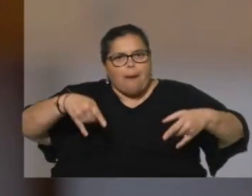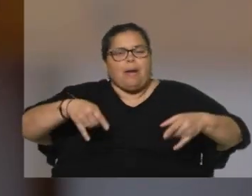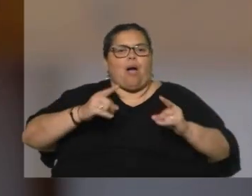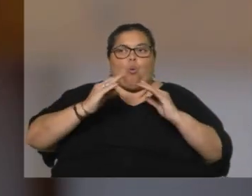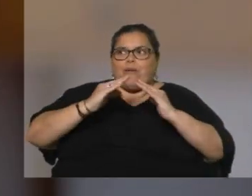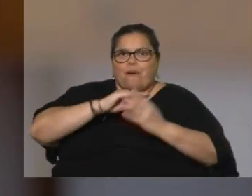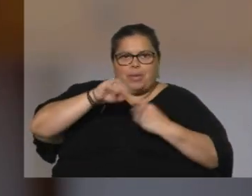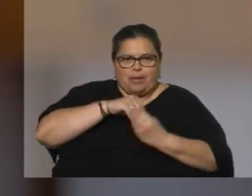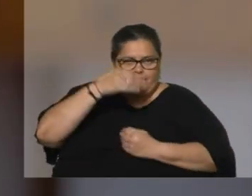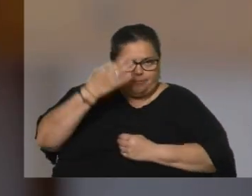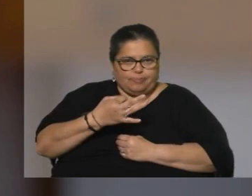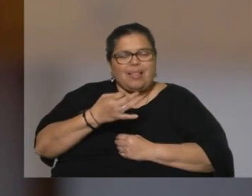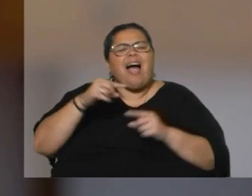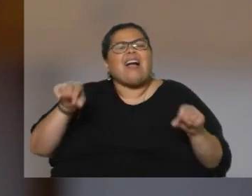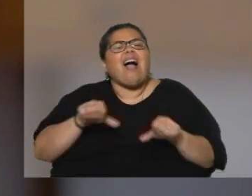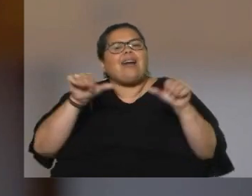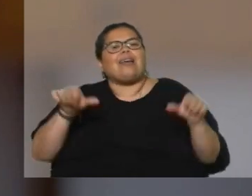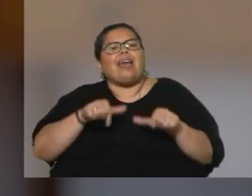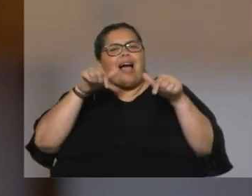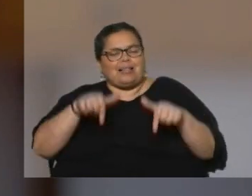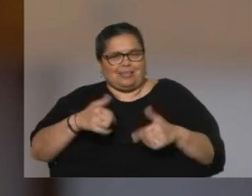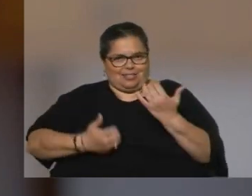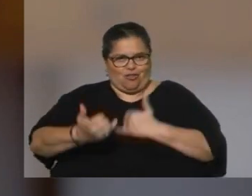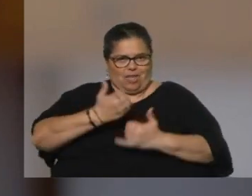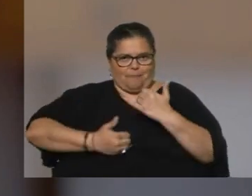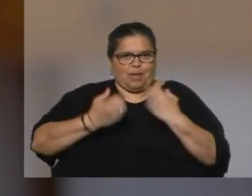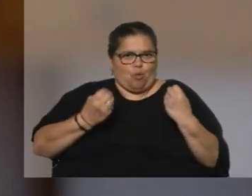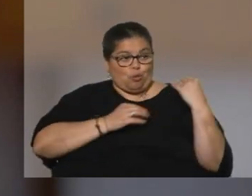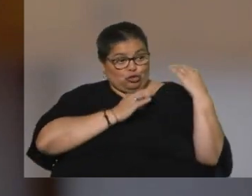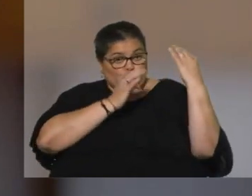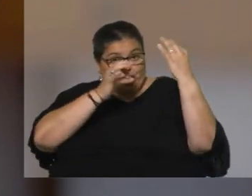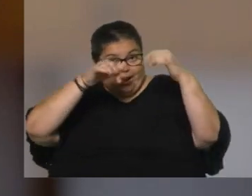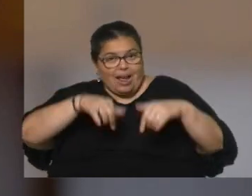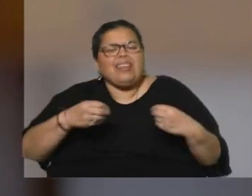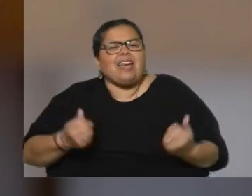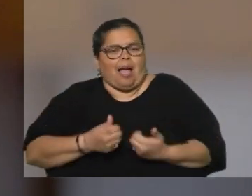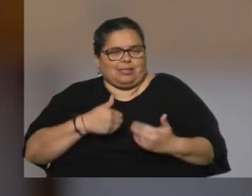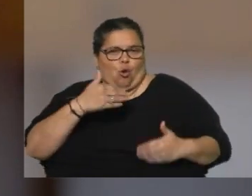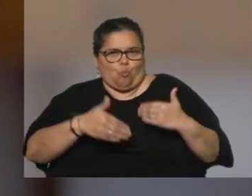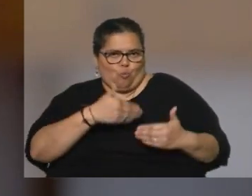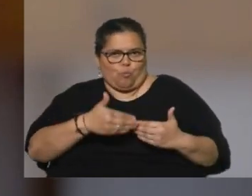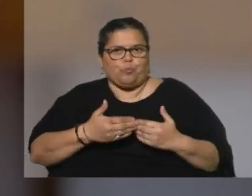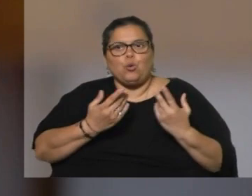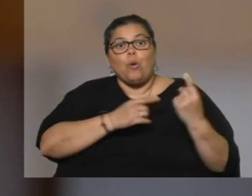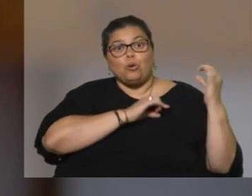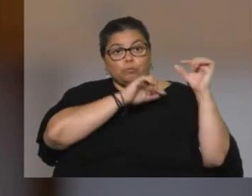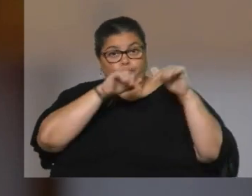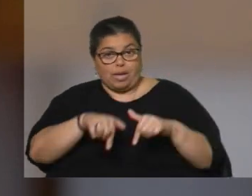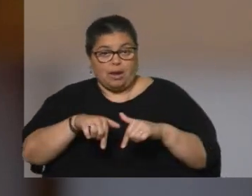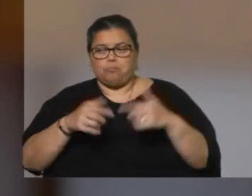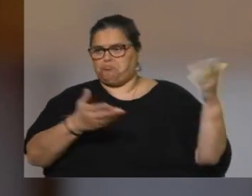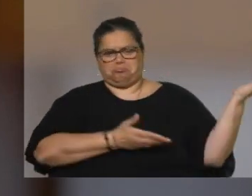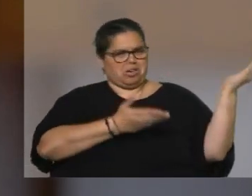Contame eso. ¿Qué es lo que hacen acá? ¿Cómo es el proceso? Uno llega y ¿qué pasa? Uno llega y es recibido como